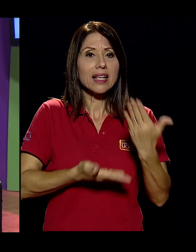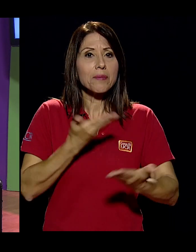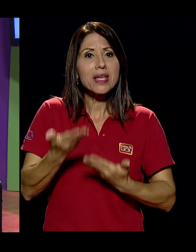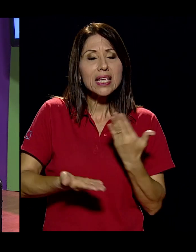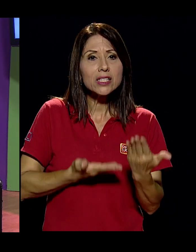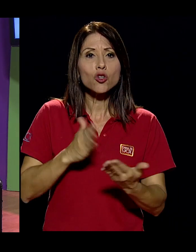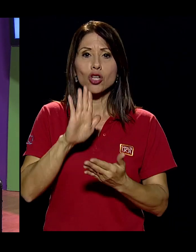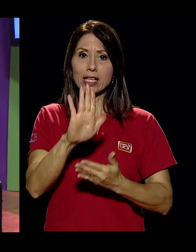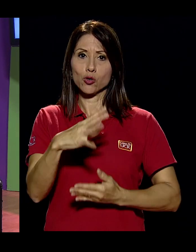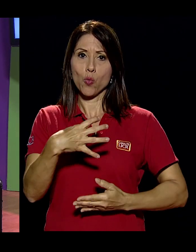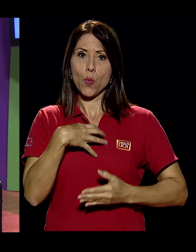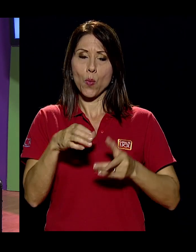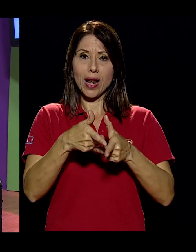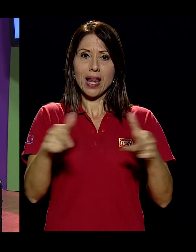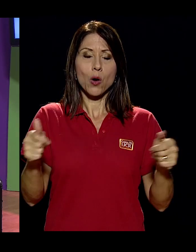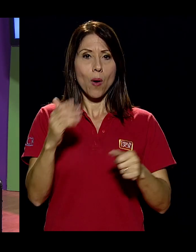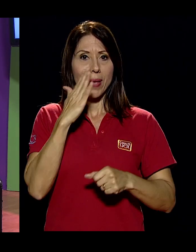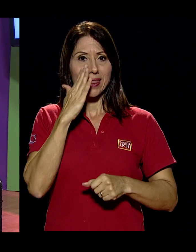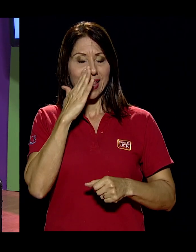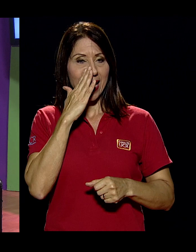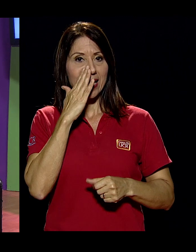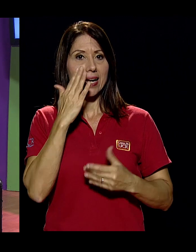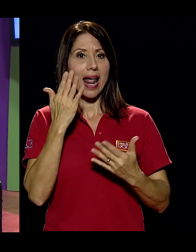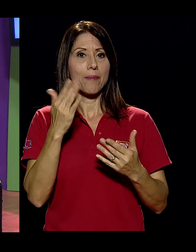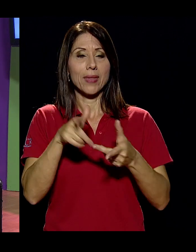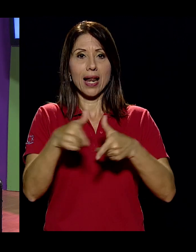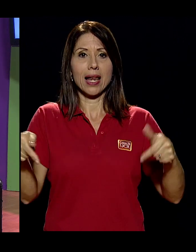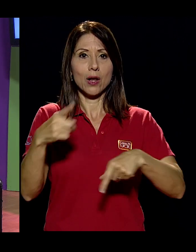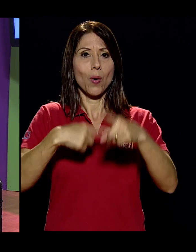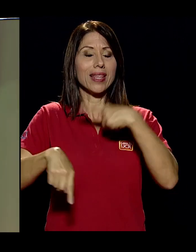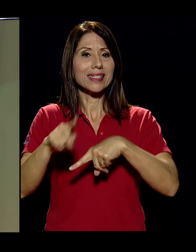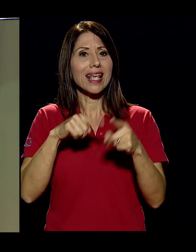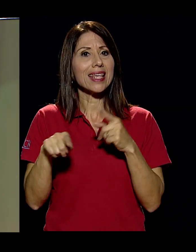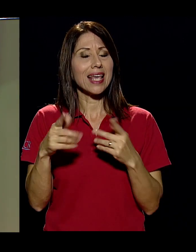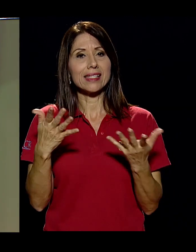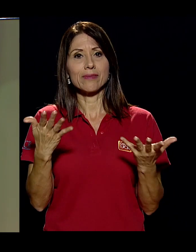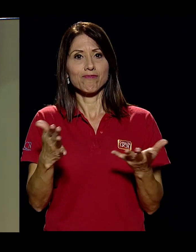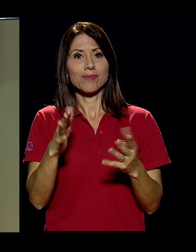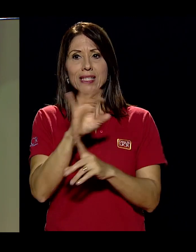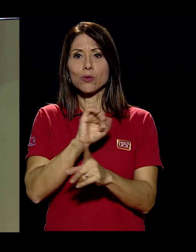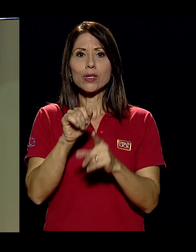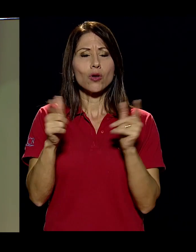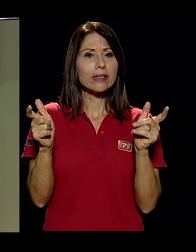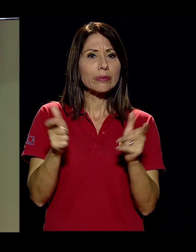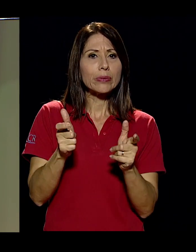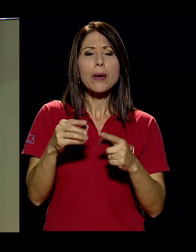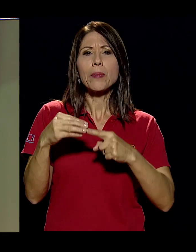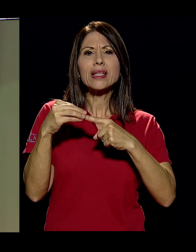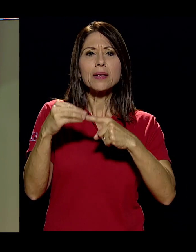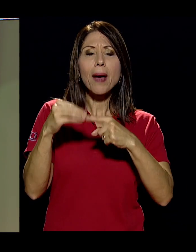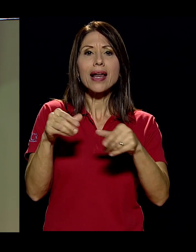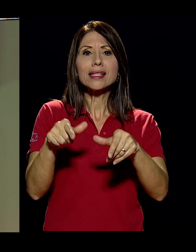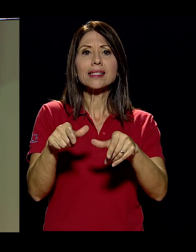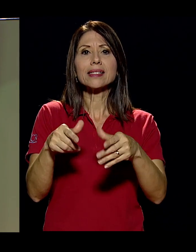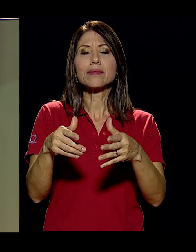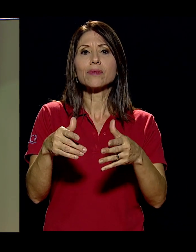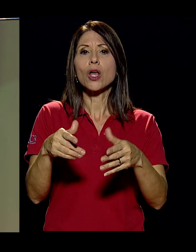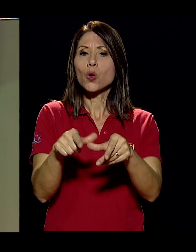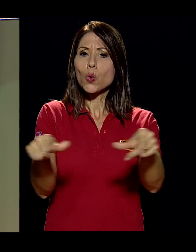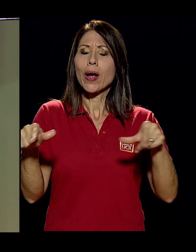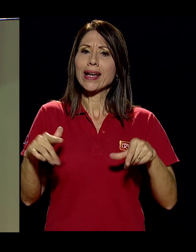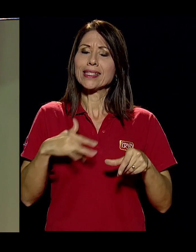acceder a servicios en su lengua materna, la lengua de señas. ¿Cuáles son esos principales